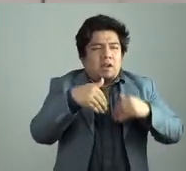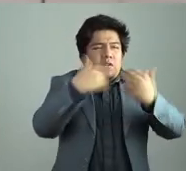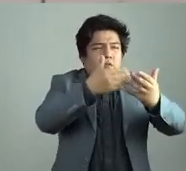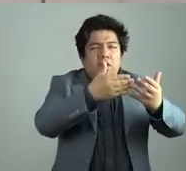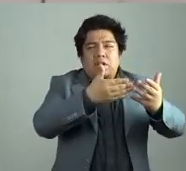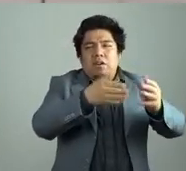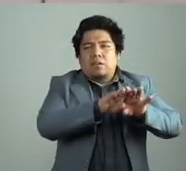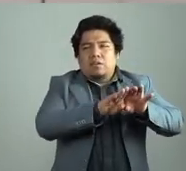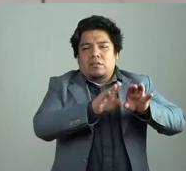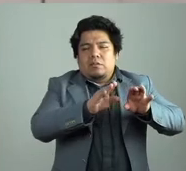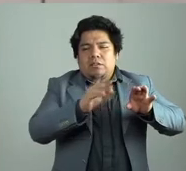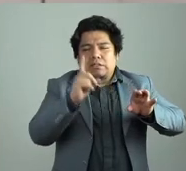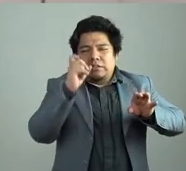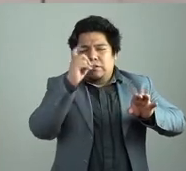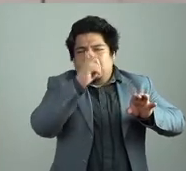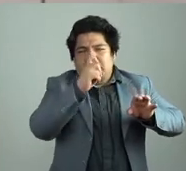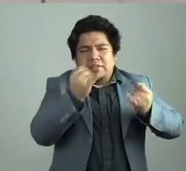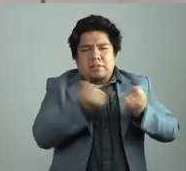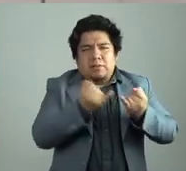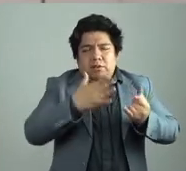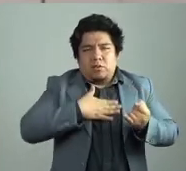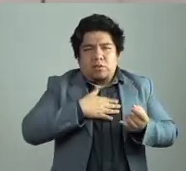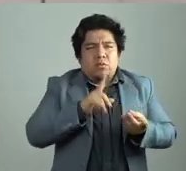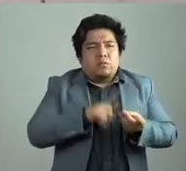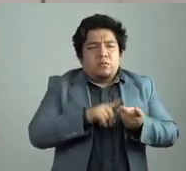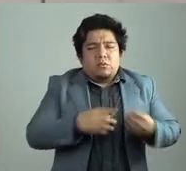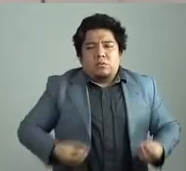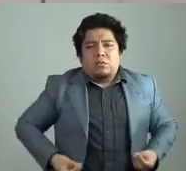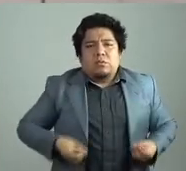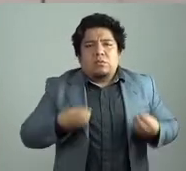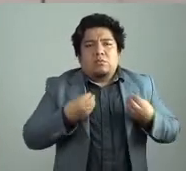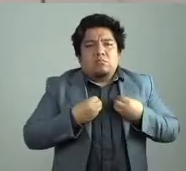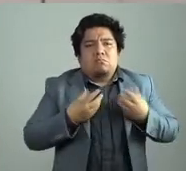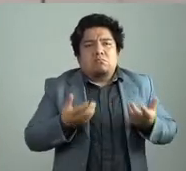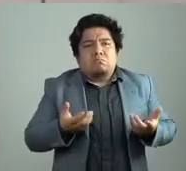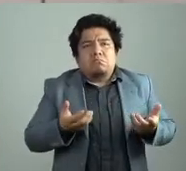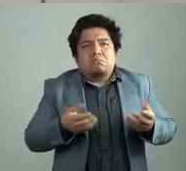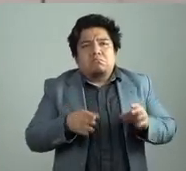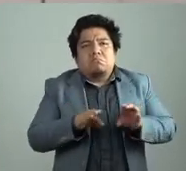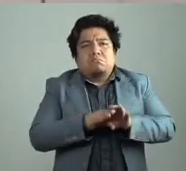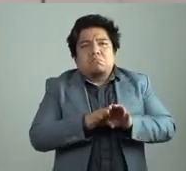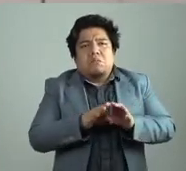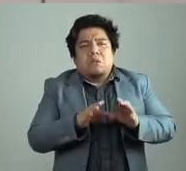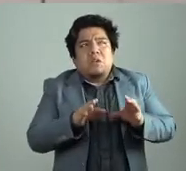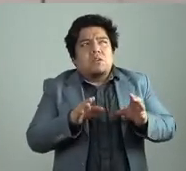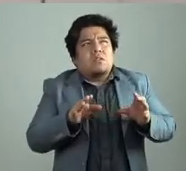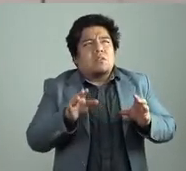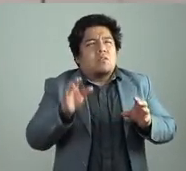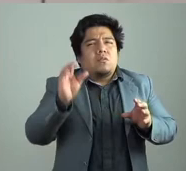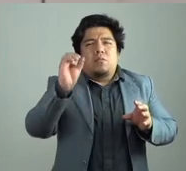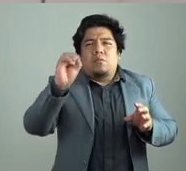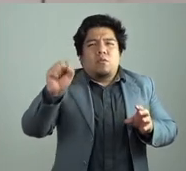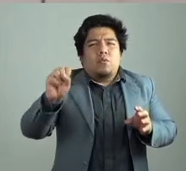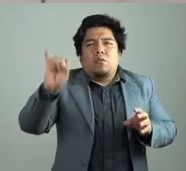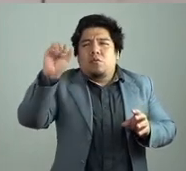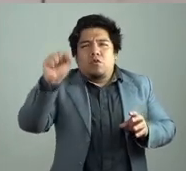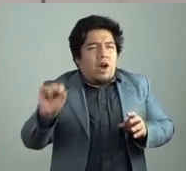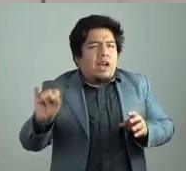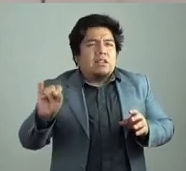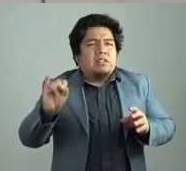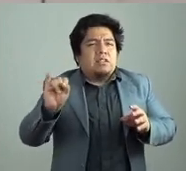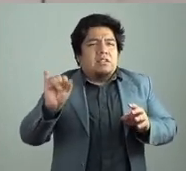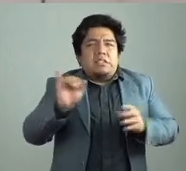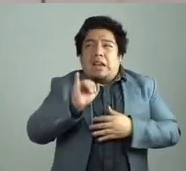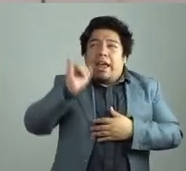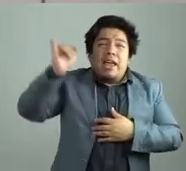Incluso donde vivo, ¿no? Vivo en un lugar que es como una especie de oasis, de tranquilidad, de silencio,